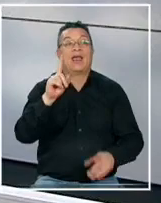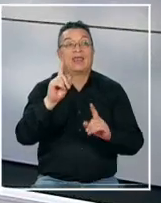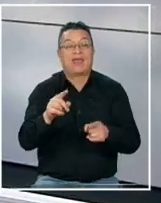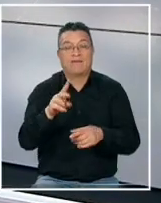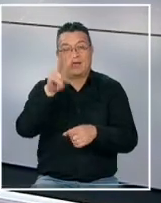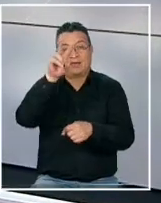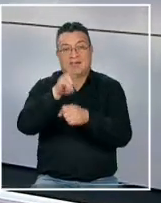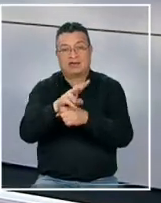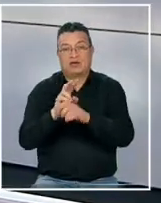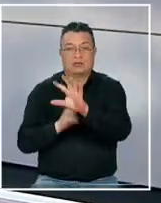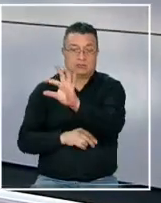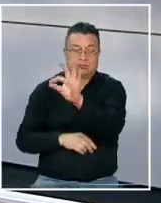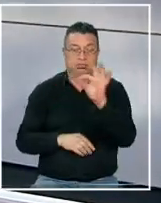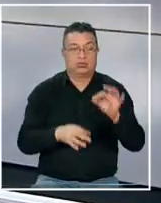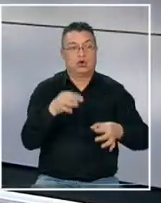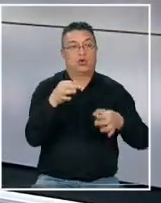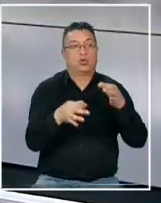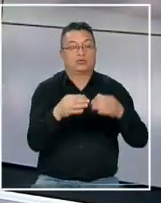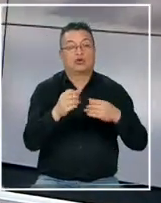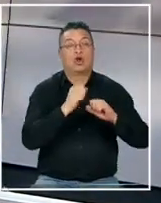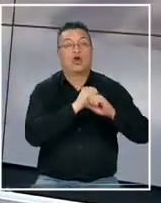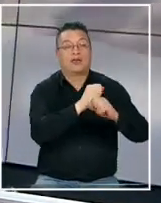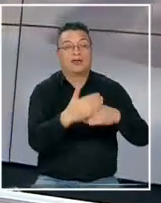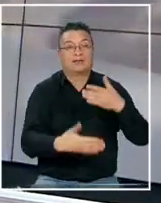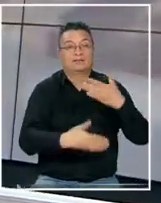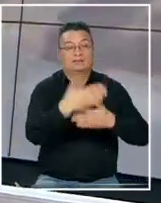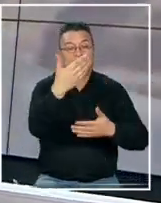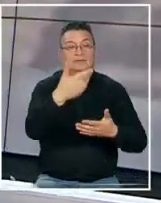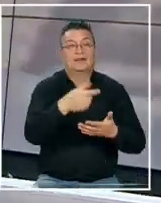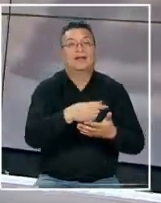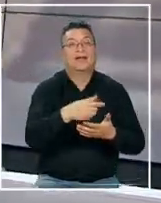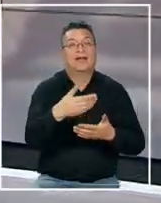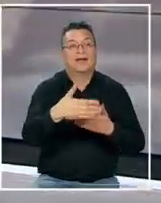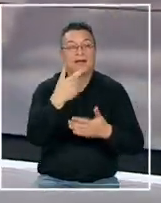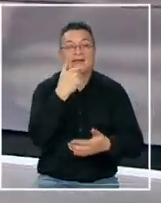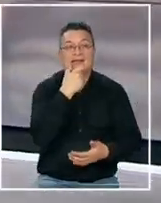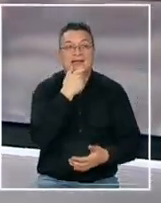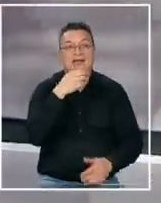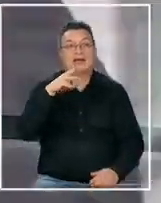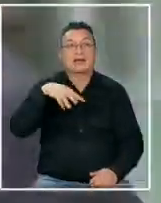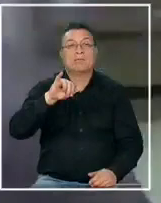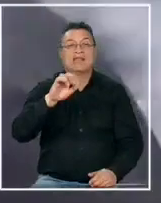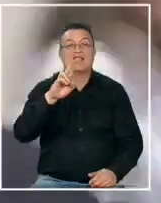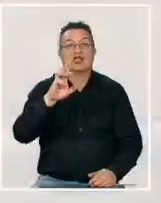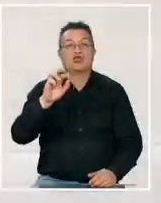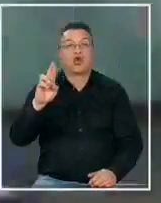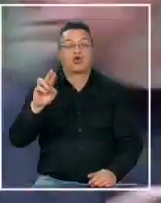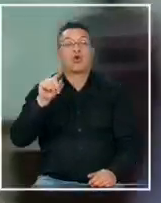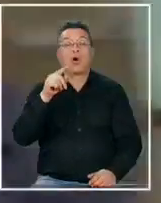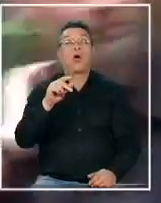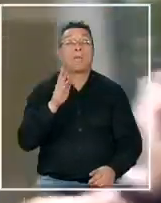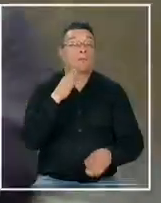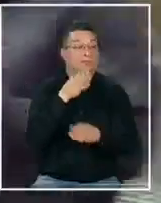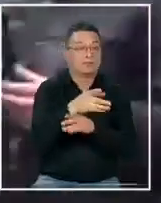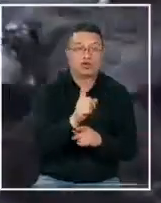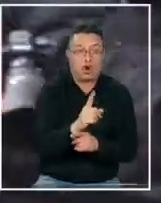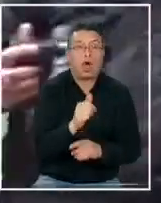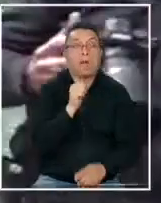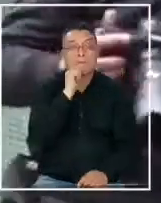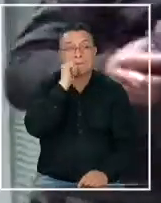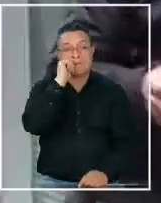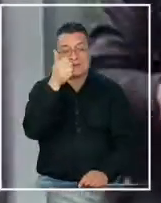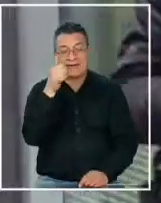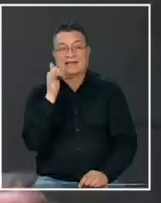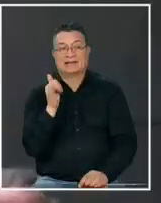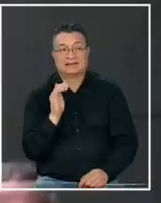este lunes en un juicio contra el periódico británico Mirror no apareció pero cuando va a aparecer mañana mañana va